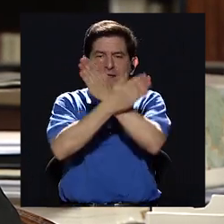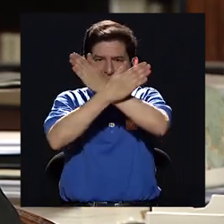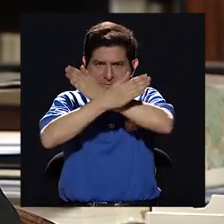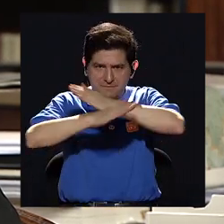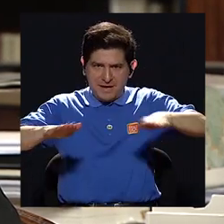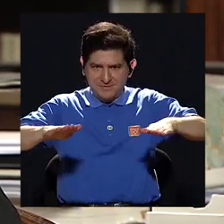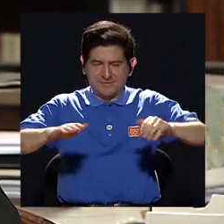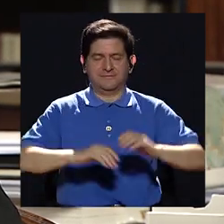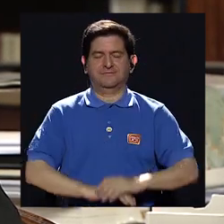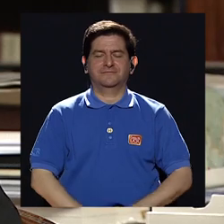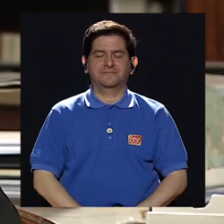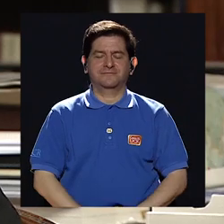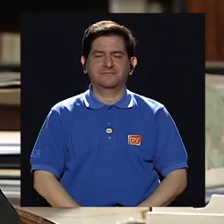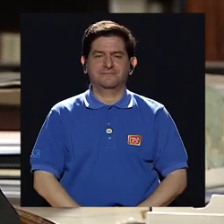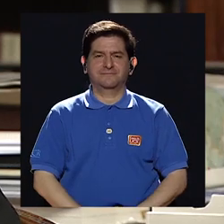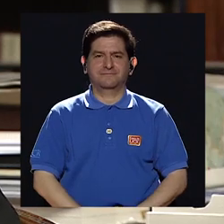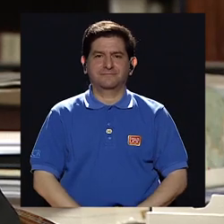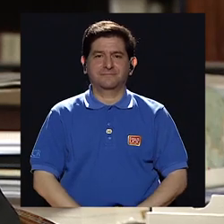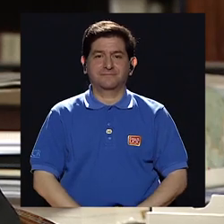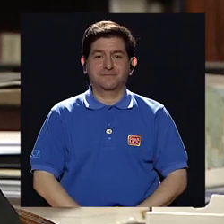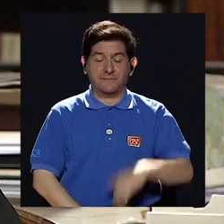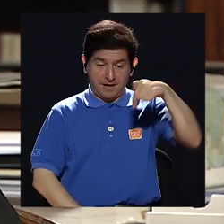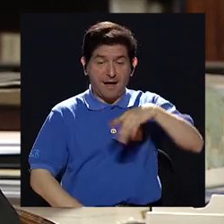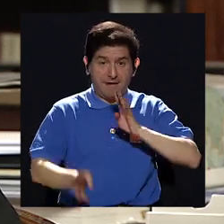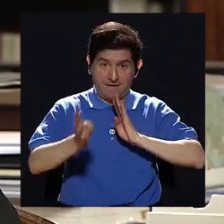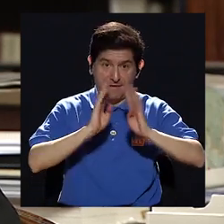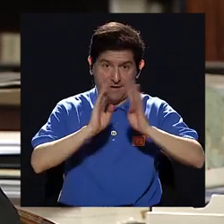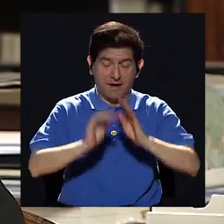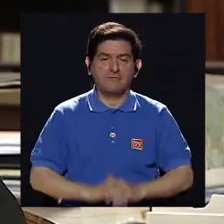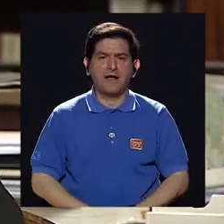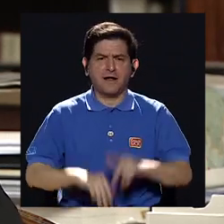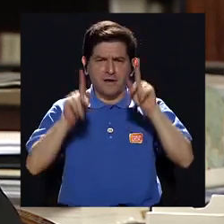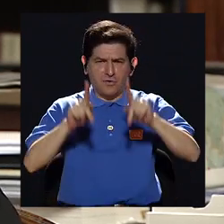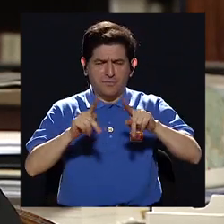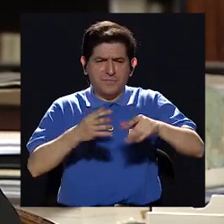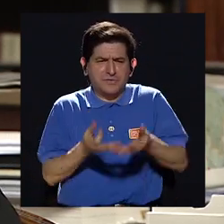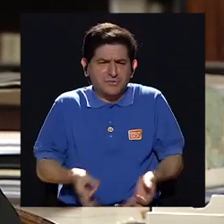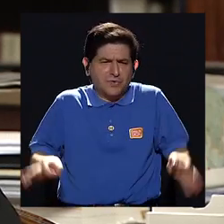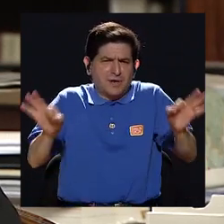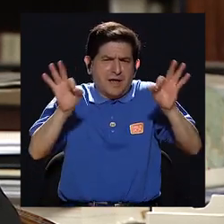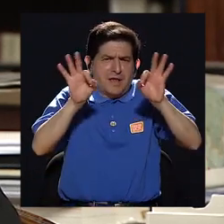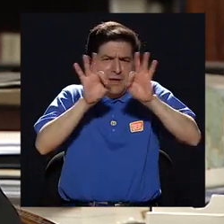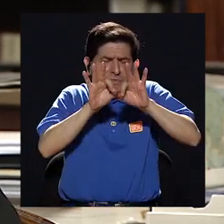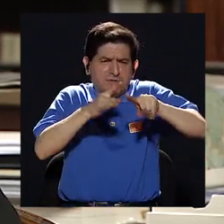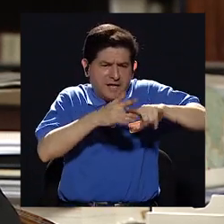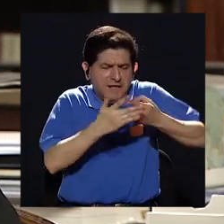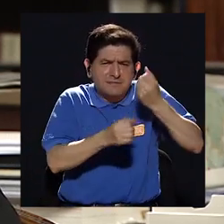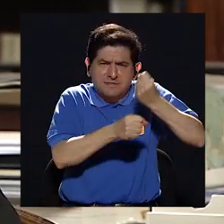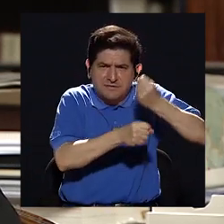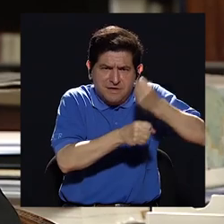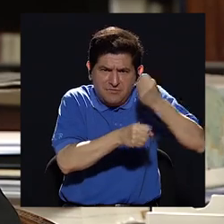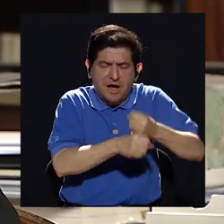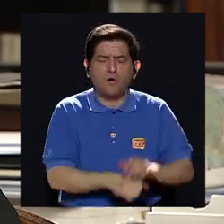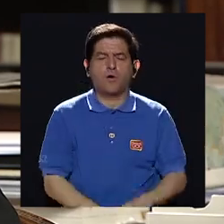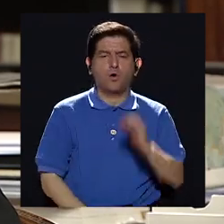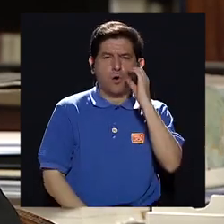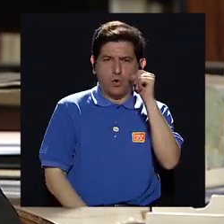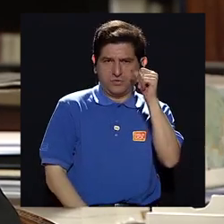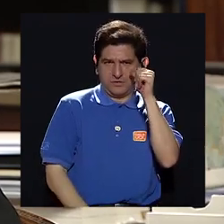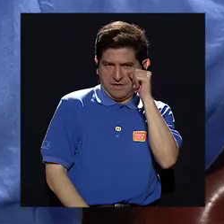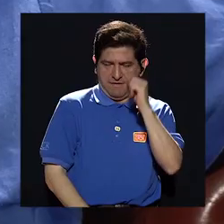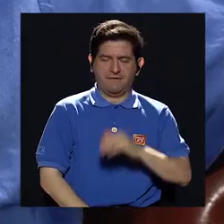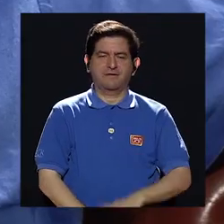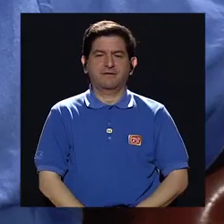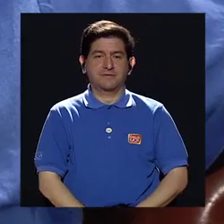del Plan de Paz. Y casualmente estamos conversando con el artífici de este gran trabajo que es don Oscar